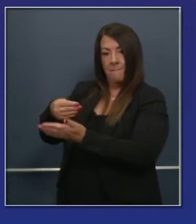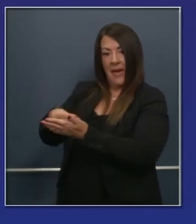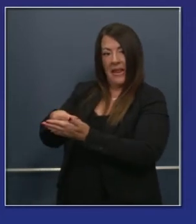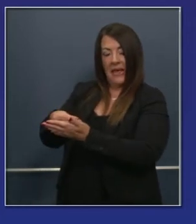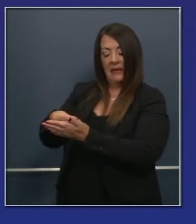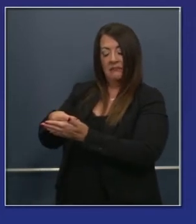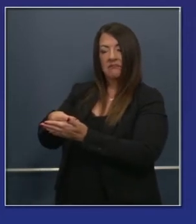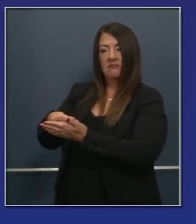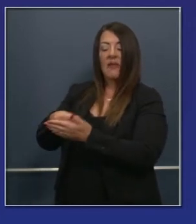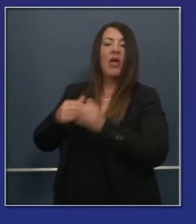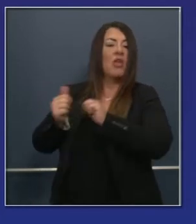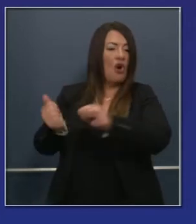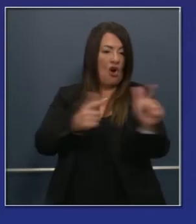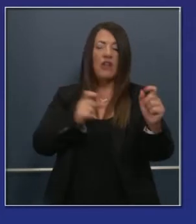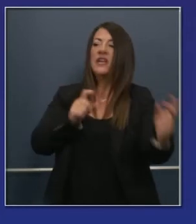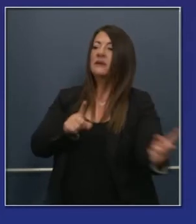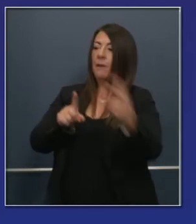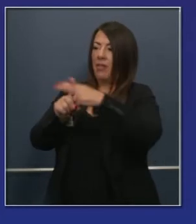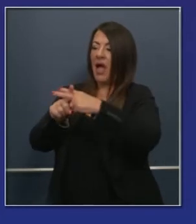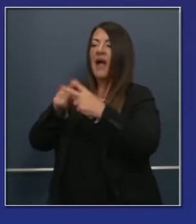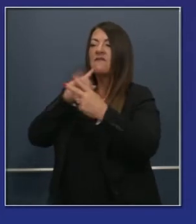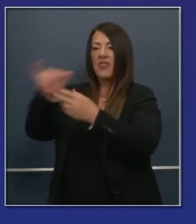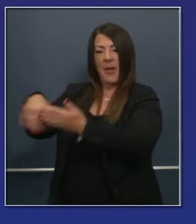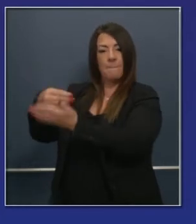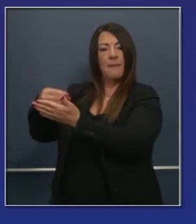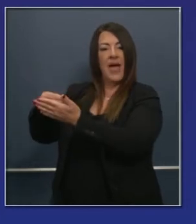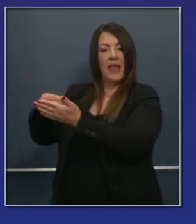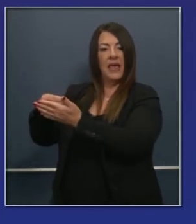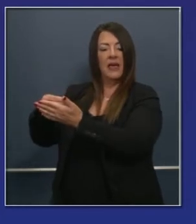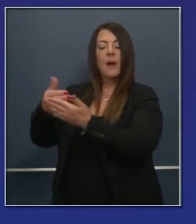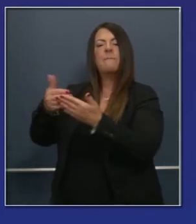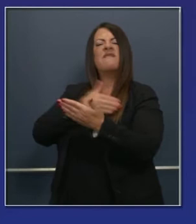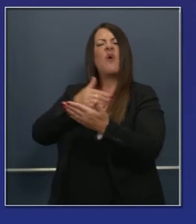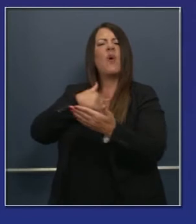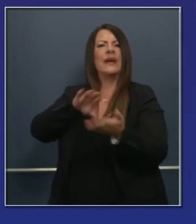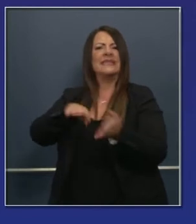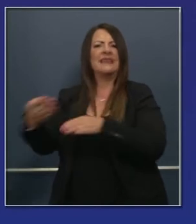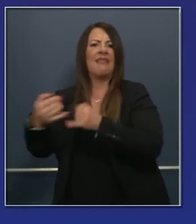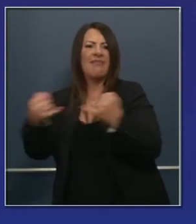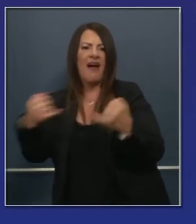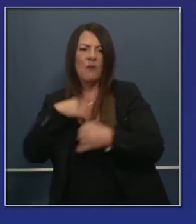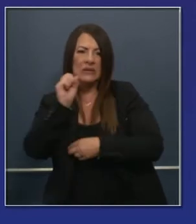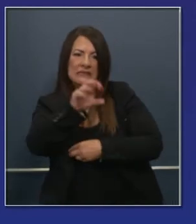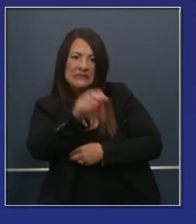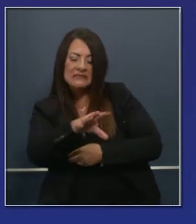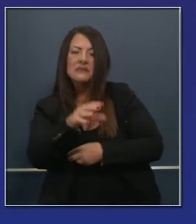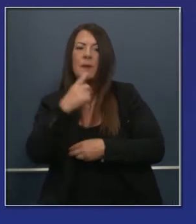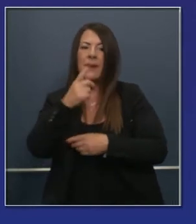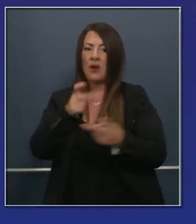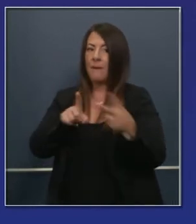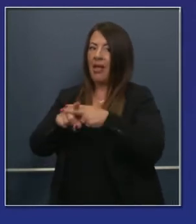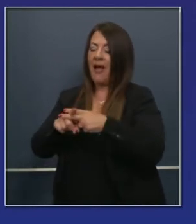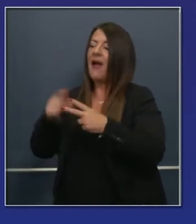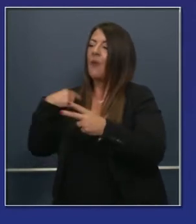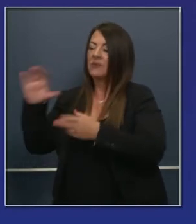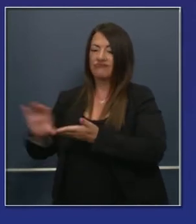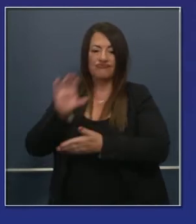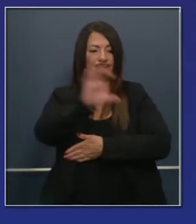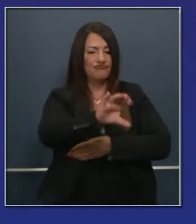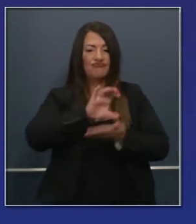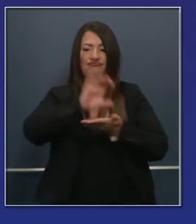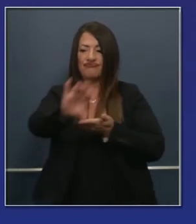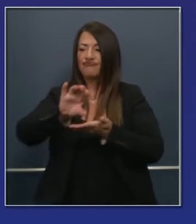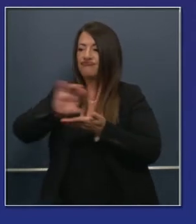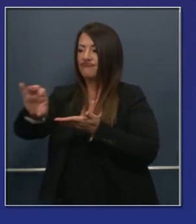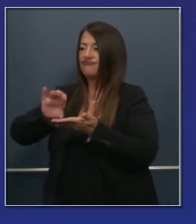el 100% de ellos han aplicado, han solicitado estos recursos antes de la primera fecha límite y están recibiendo los fondos. Quiero